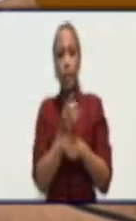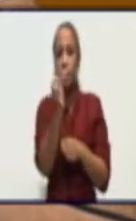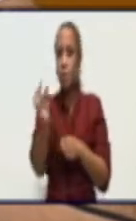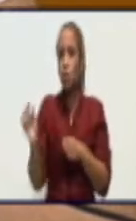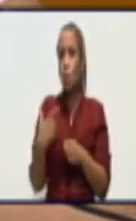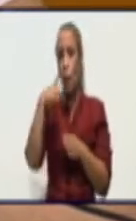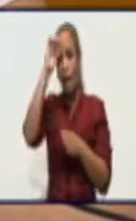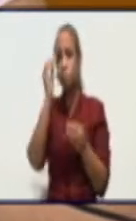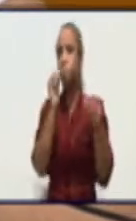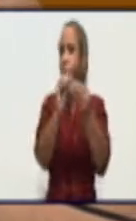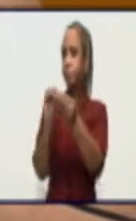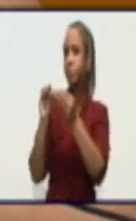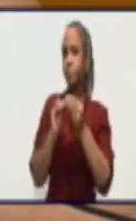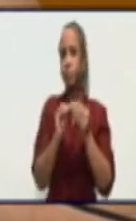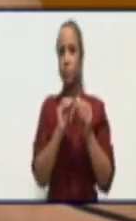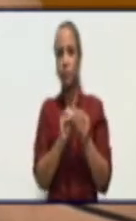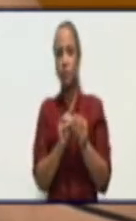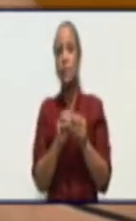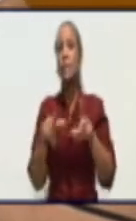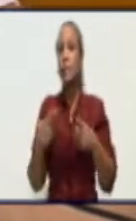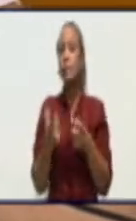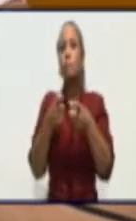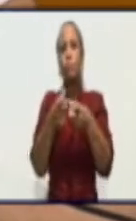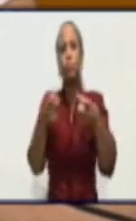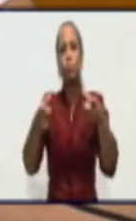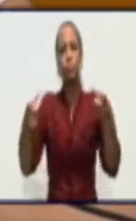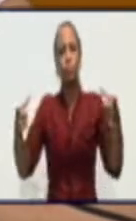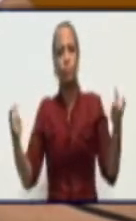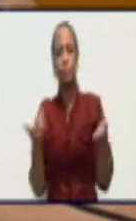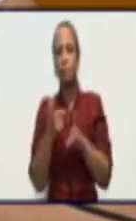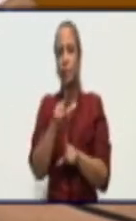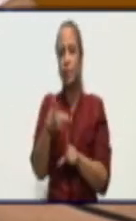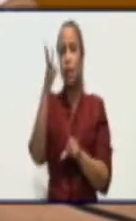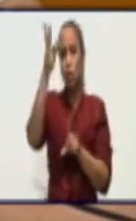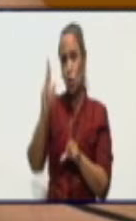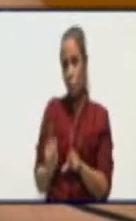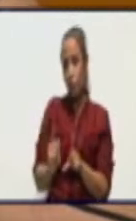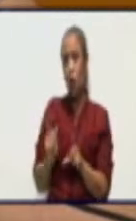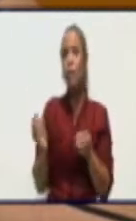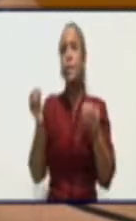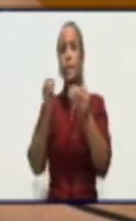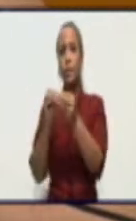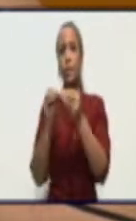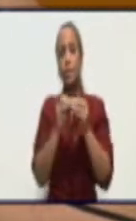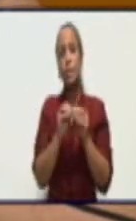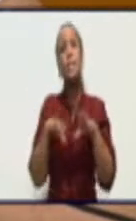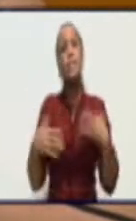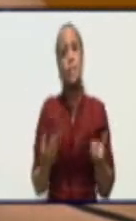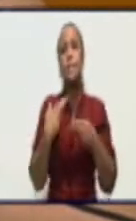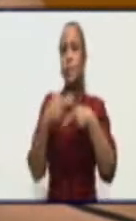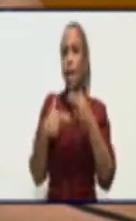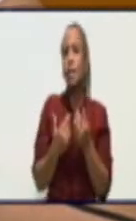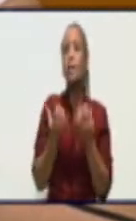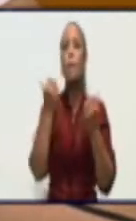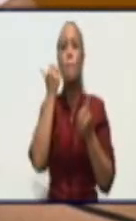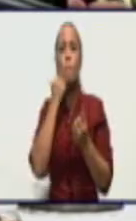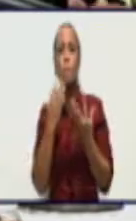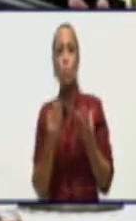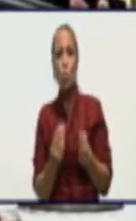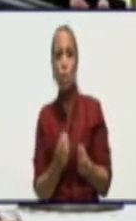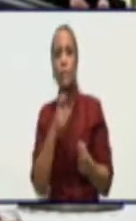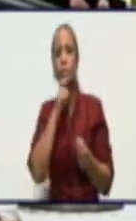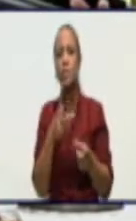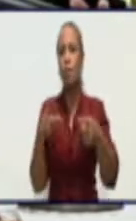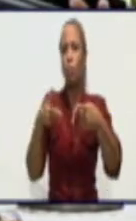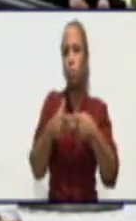van aumentando la incidencia en el número de los casos y se nos hace un poco más difícil poder cortar la cadena de